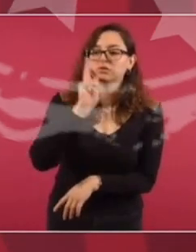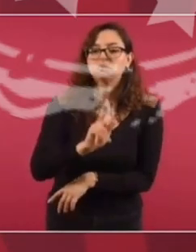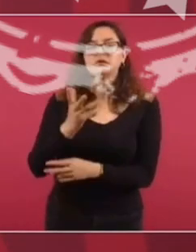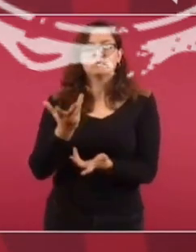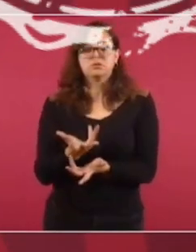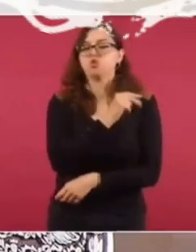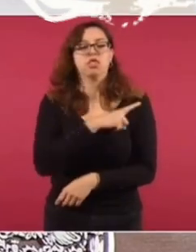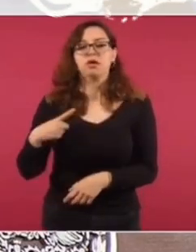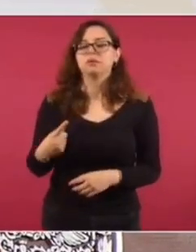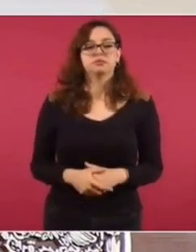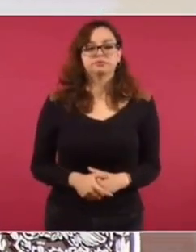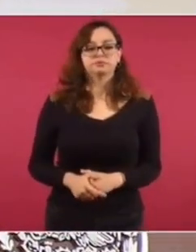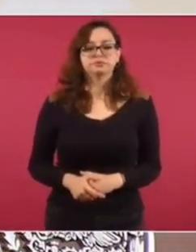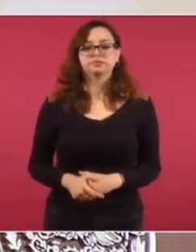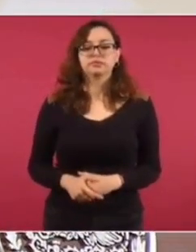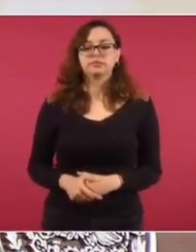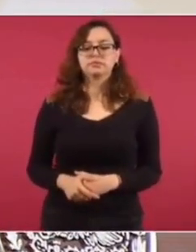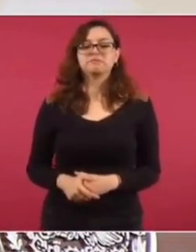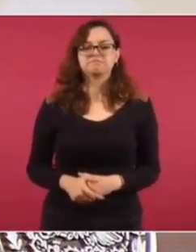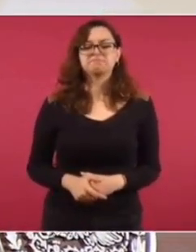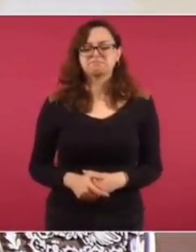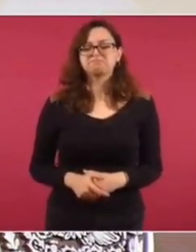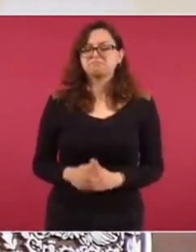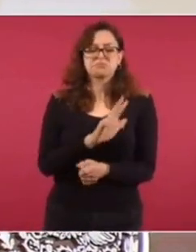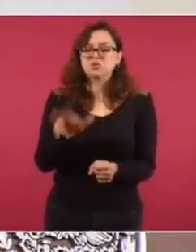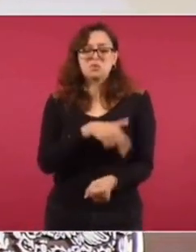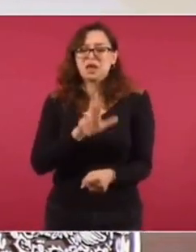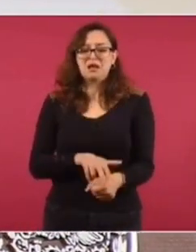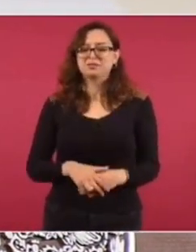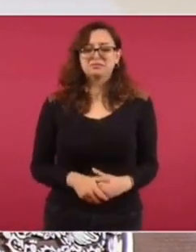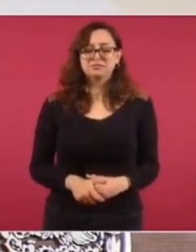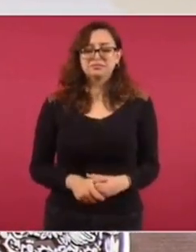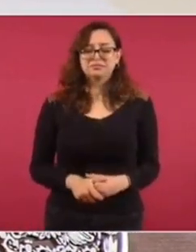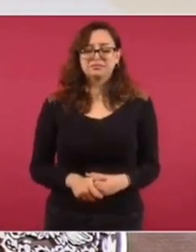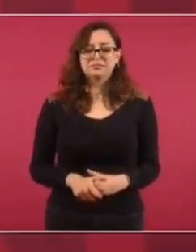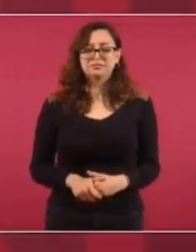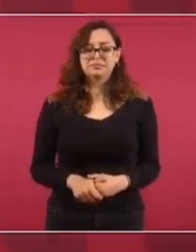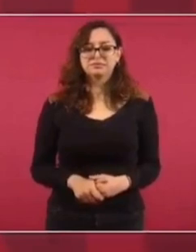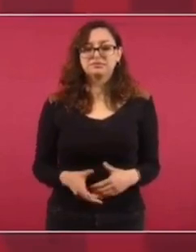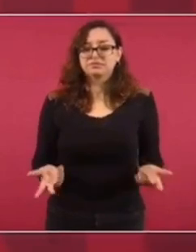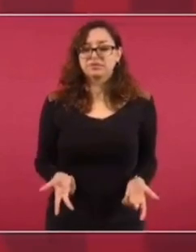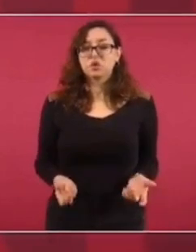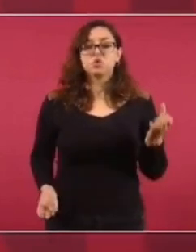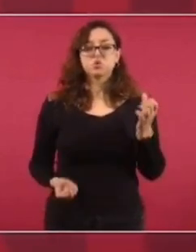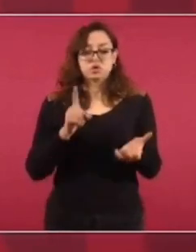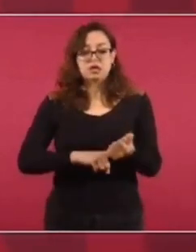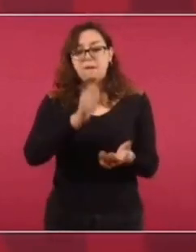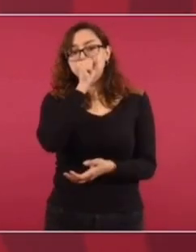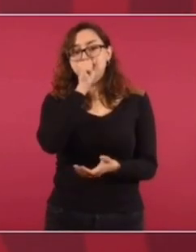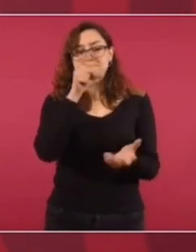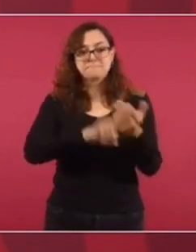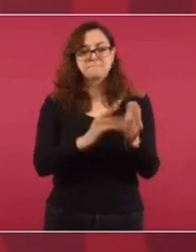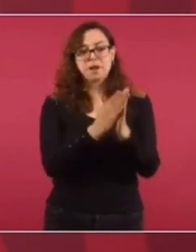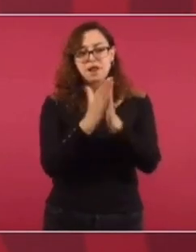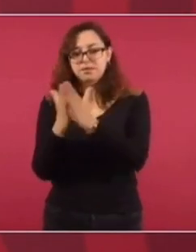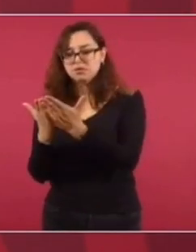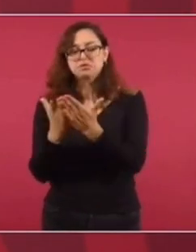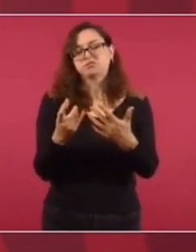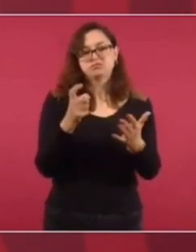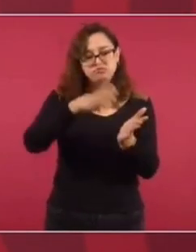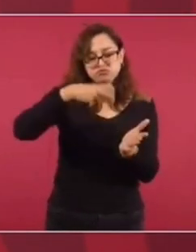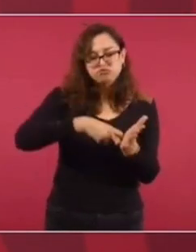Sí, es natural que esto suceda porque se trata de cambios en los contenidos, de libros,